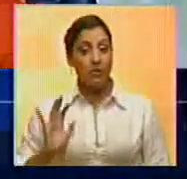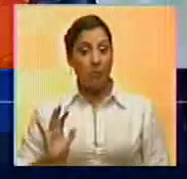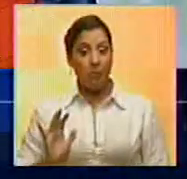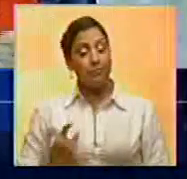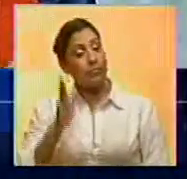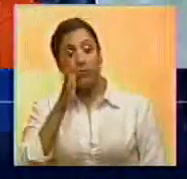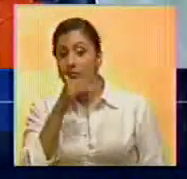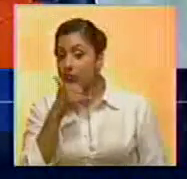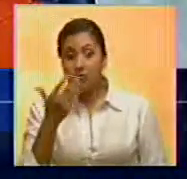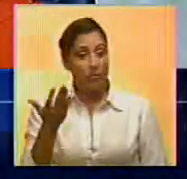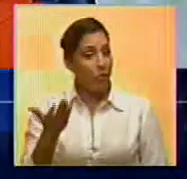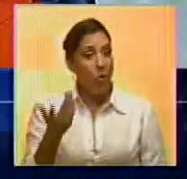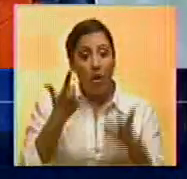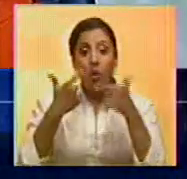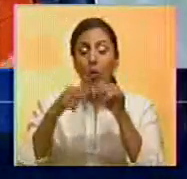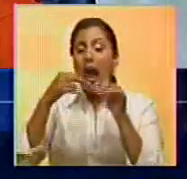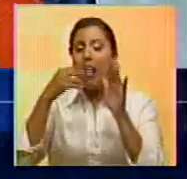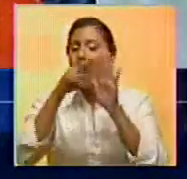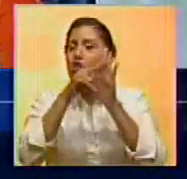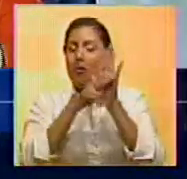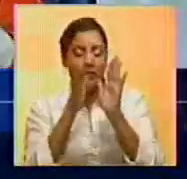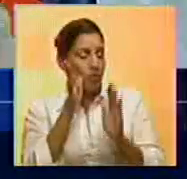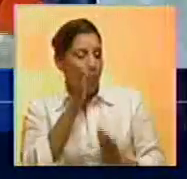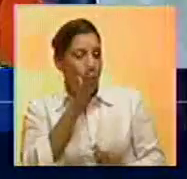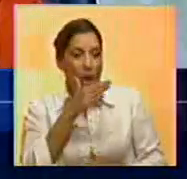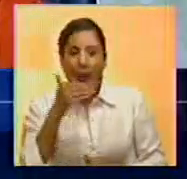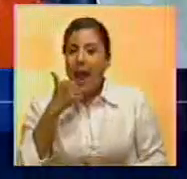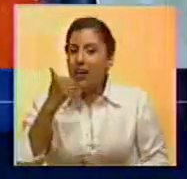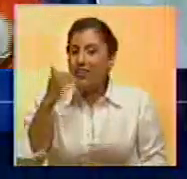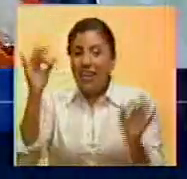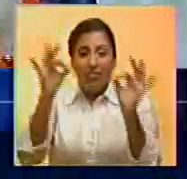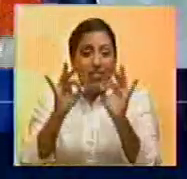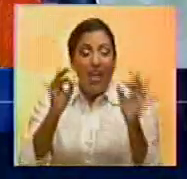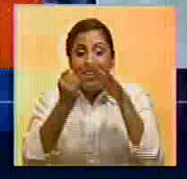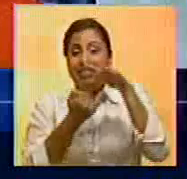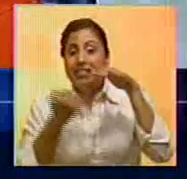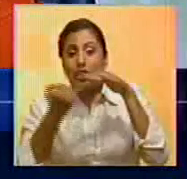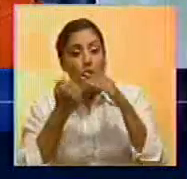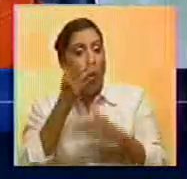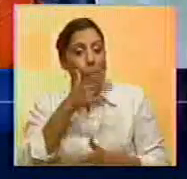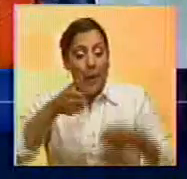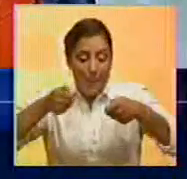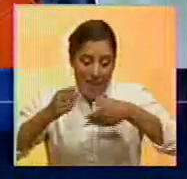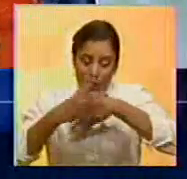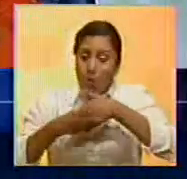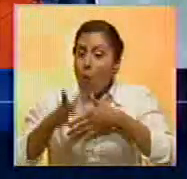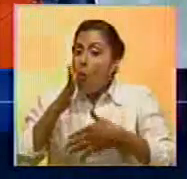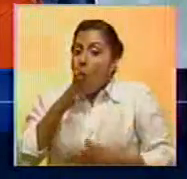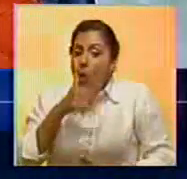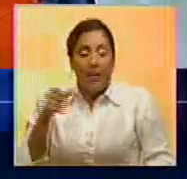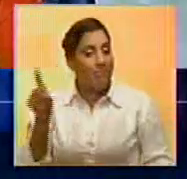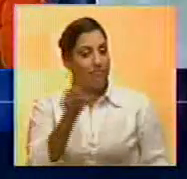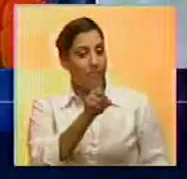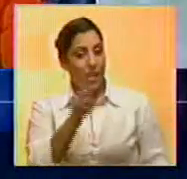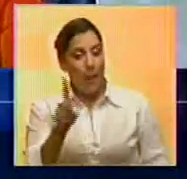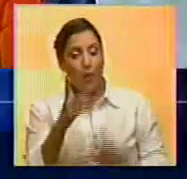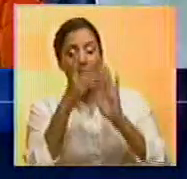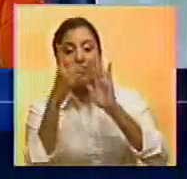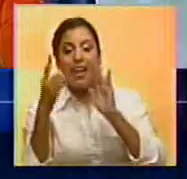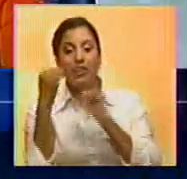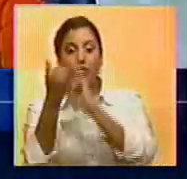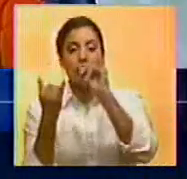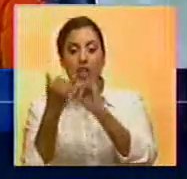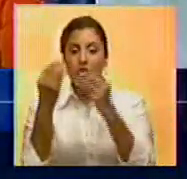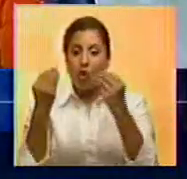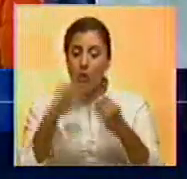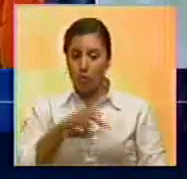que no existe en ninguna norma, que no existe en ninguna institución del Mercosur y tampoco del derecho internacional,